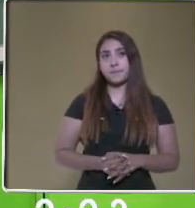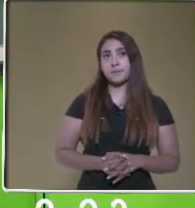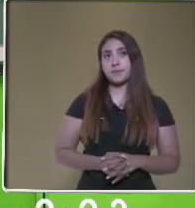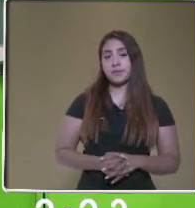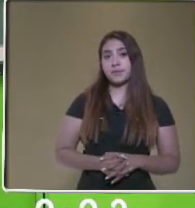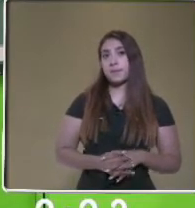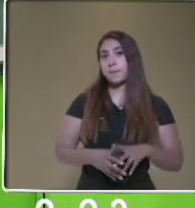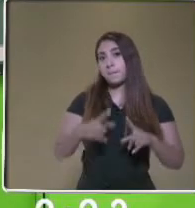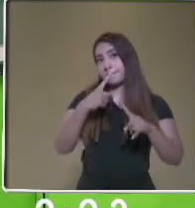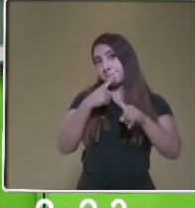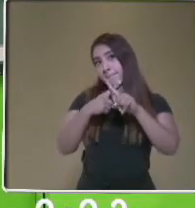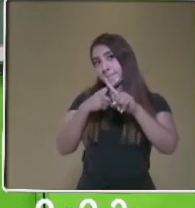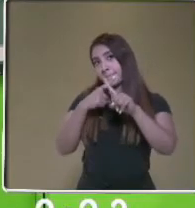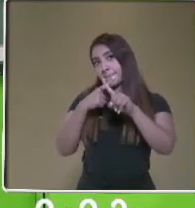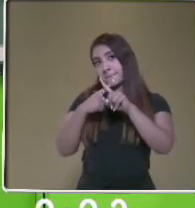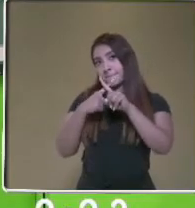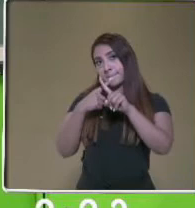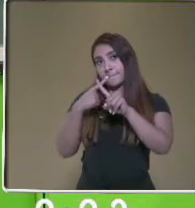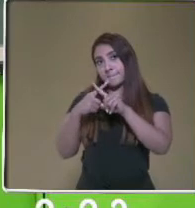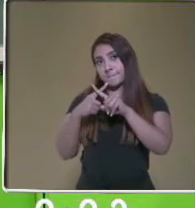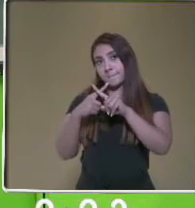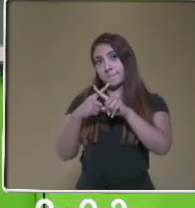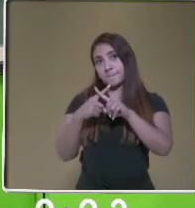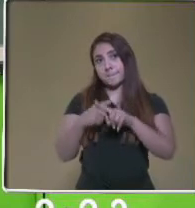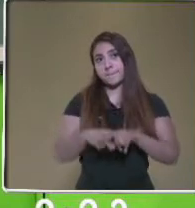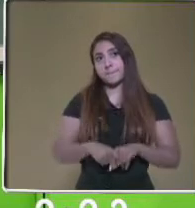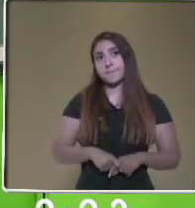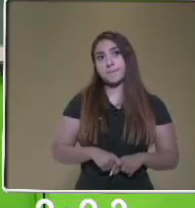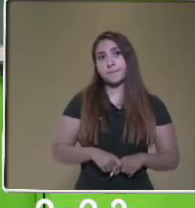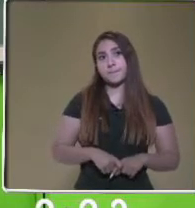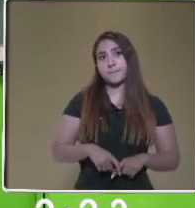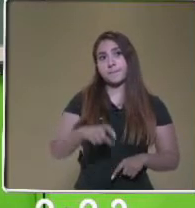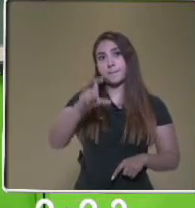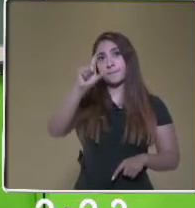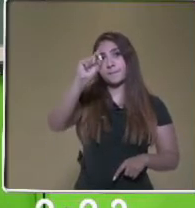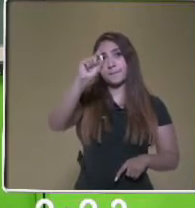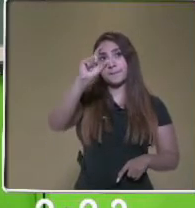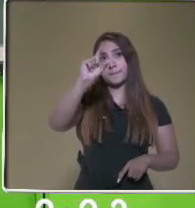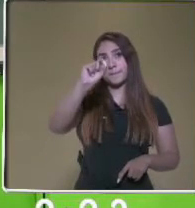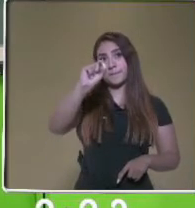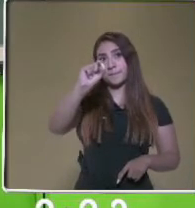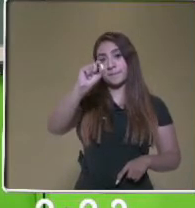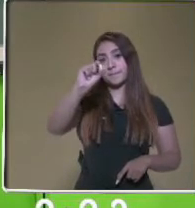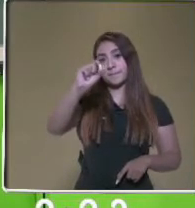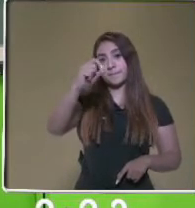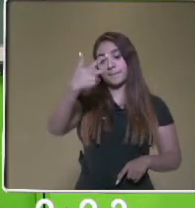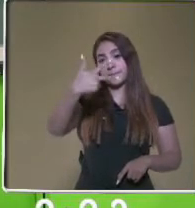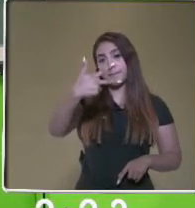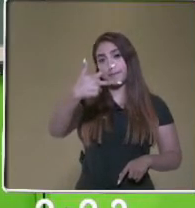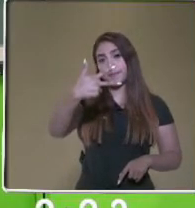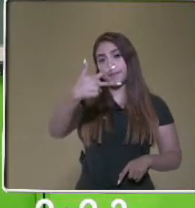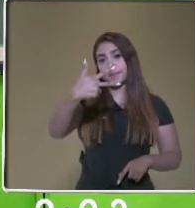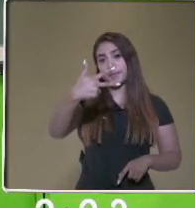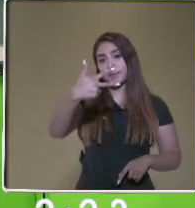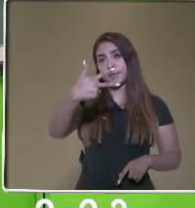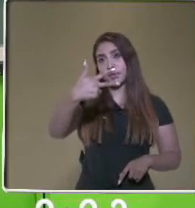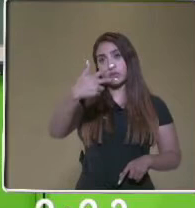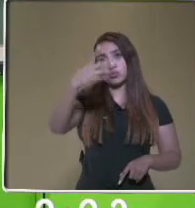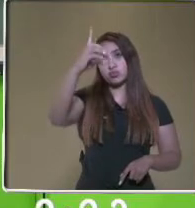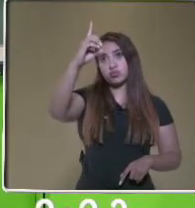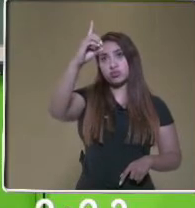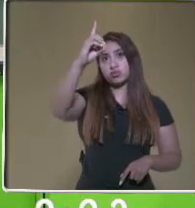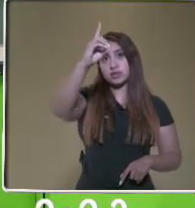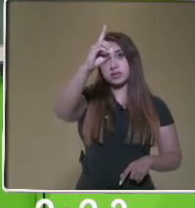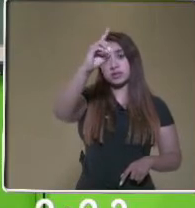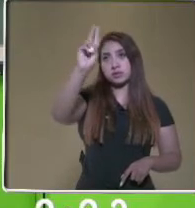el 28, lo vamos a dividir entre decenas y entre unidades. Por lo tanto nos quedaría